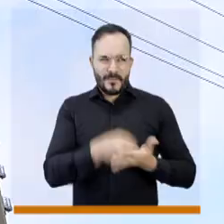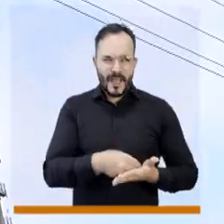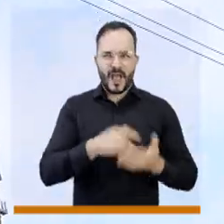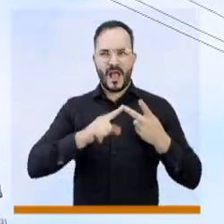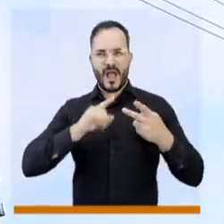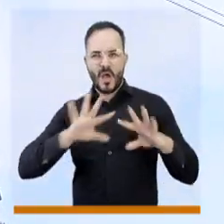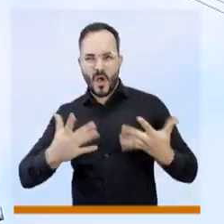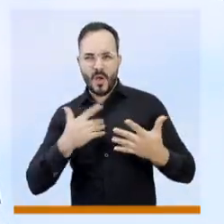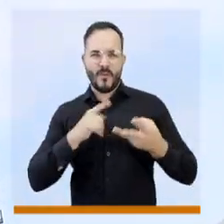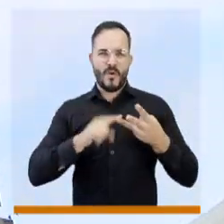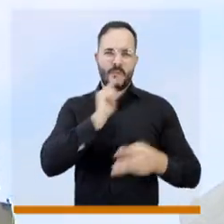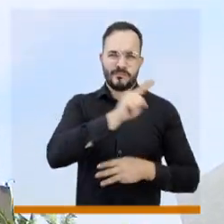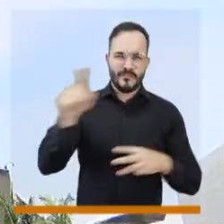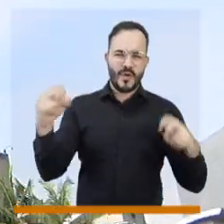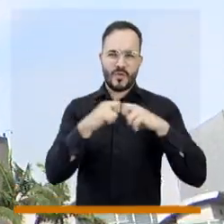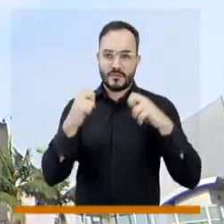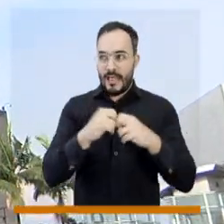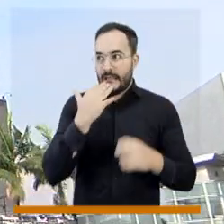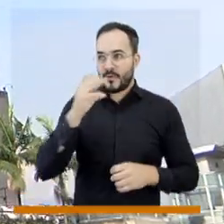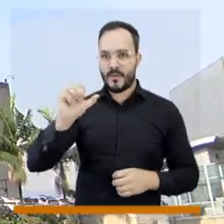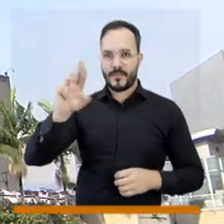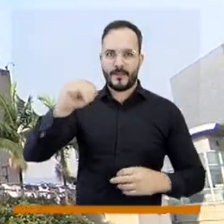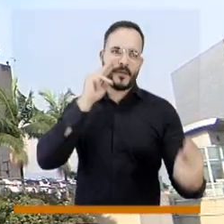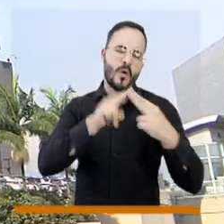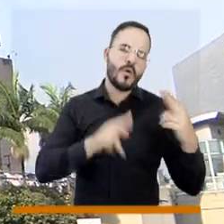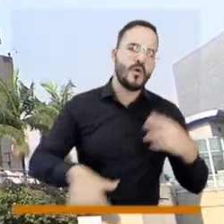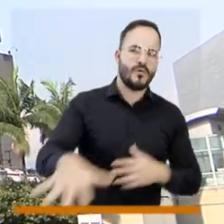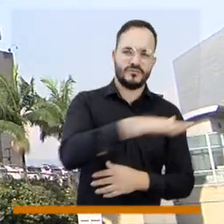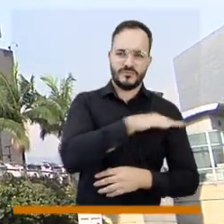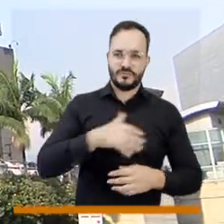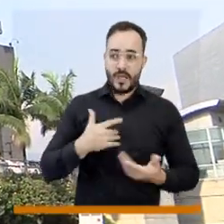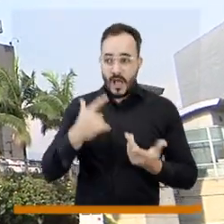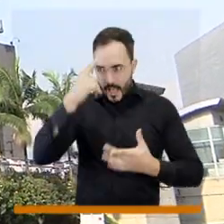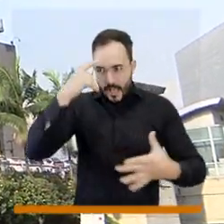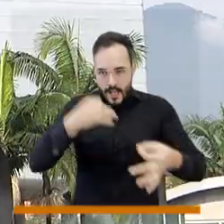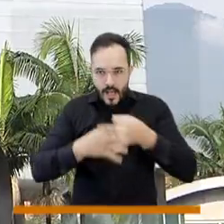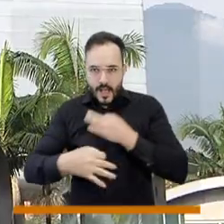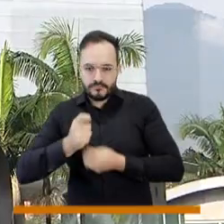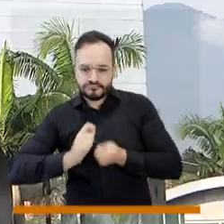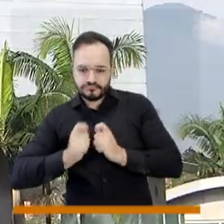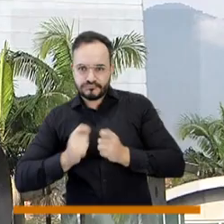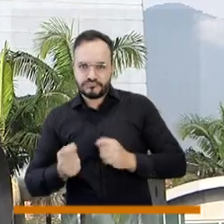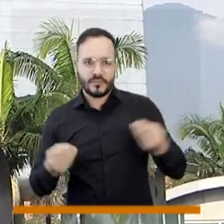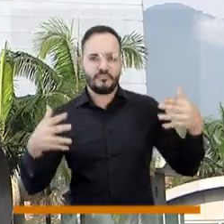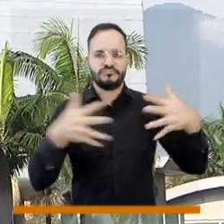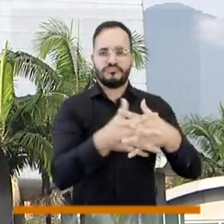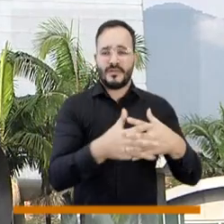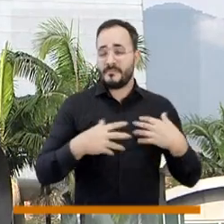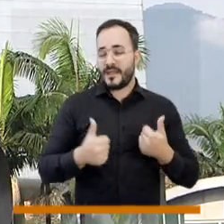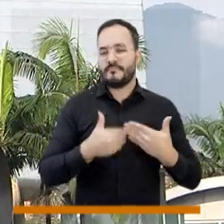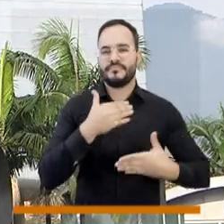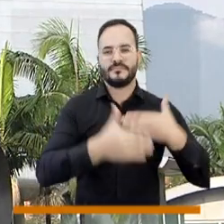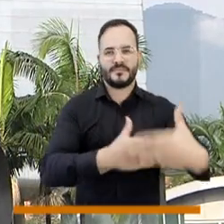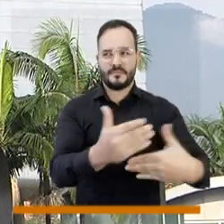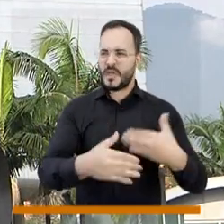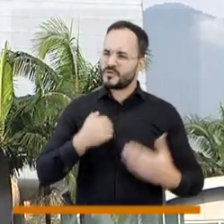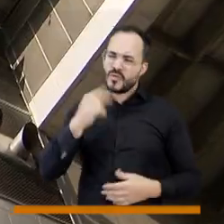sabe qué compra uno, cómo lo compra, cuánto lo paga, cuántos ingresos tienes, cuánta energía consume, entonces le puedo llegar directamente a los usuarios con el servicio.